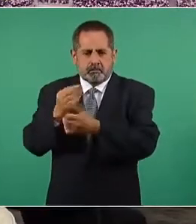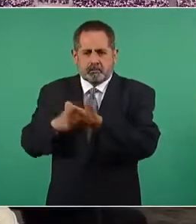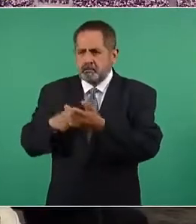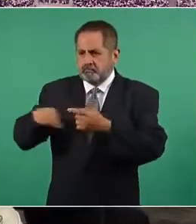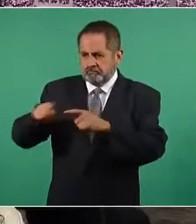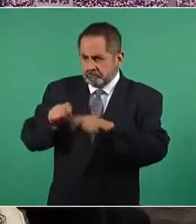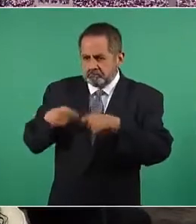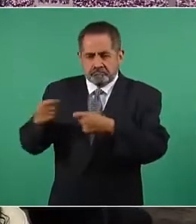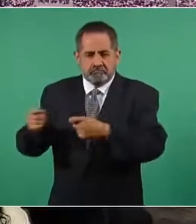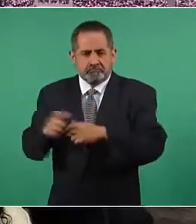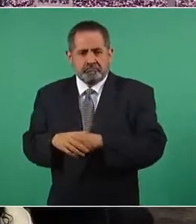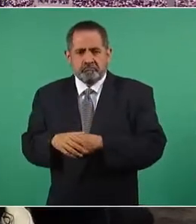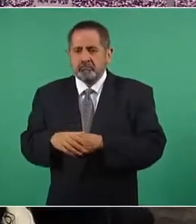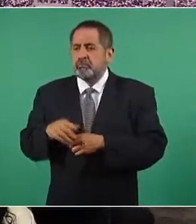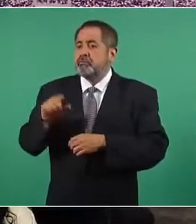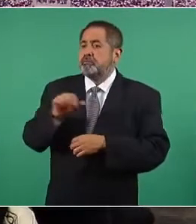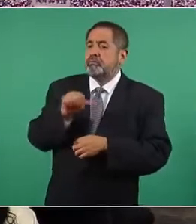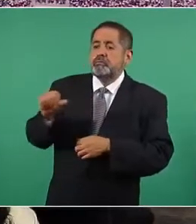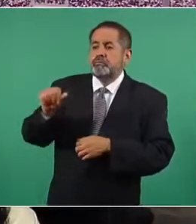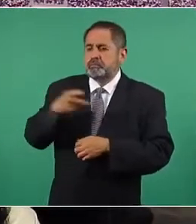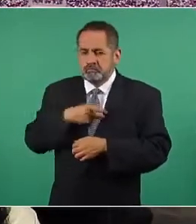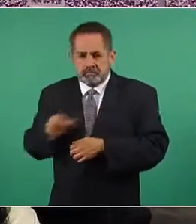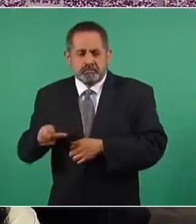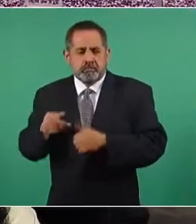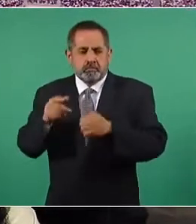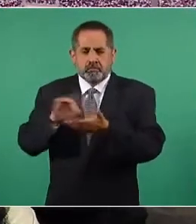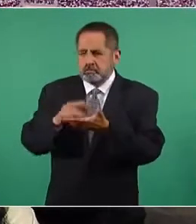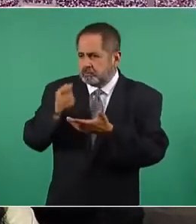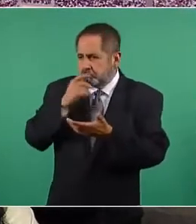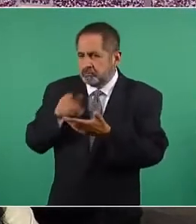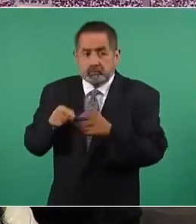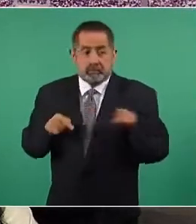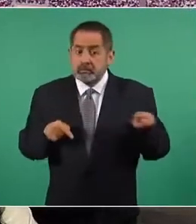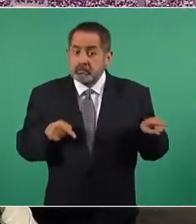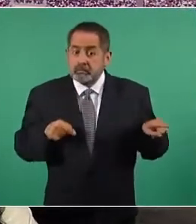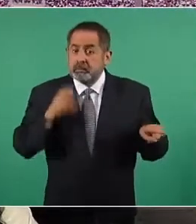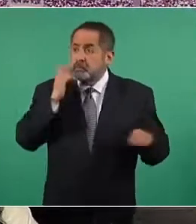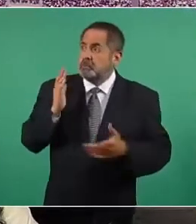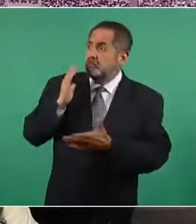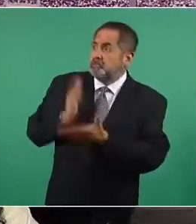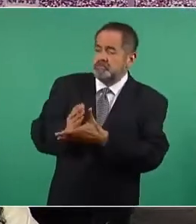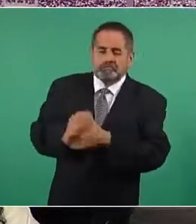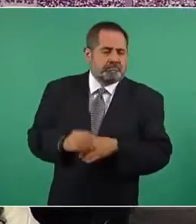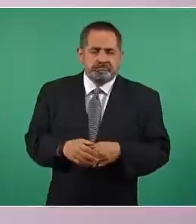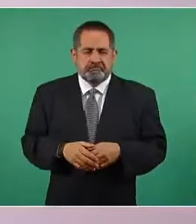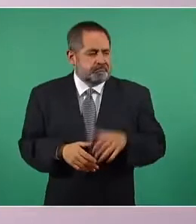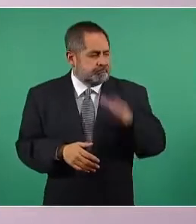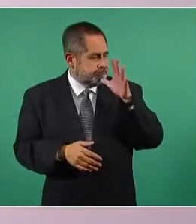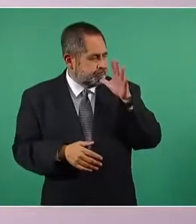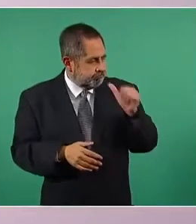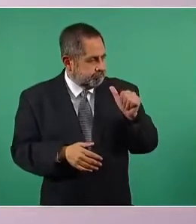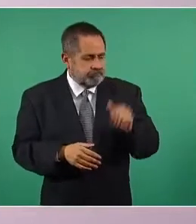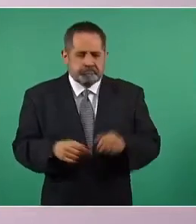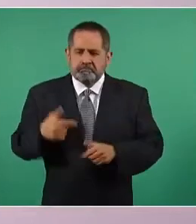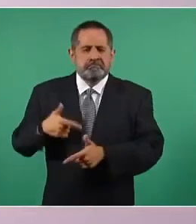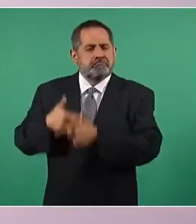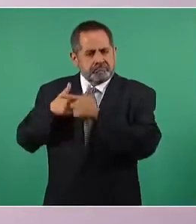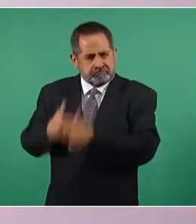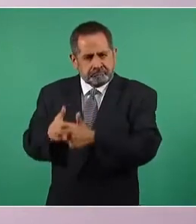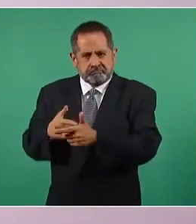ni la atención médica y los medicamentos gratuitos. Tampoco podrán frenar